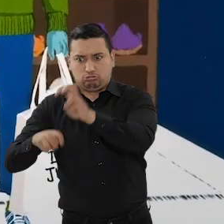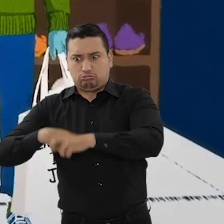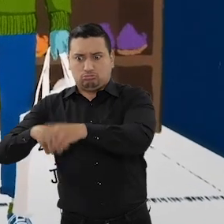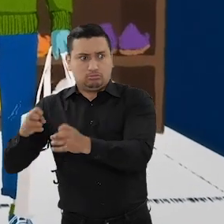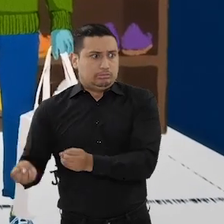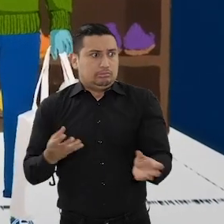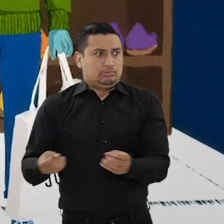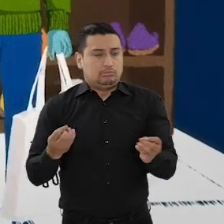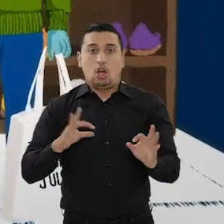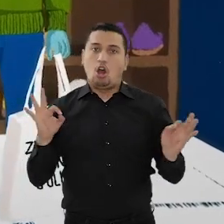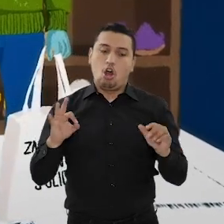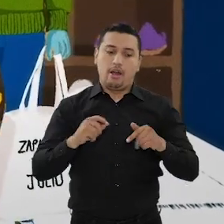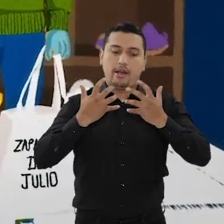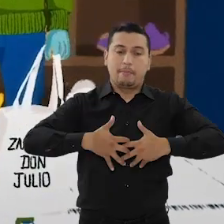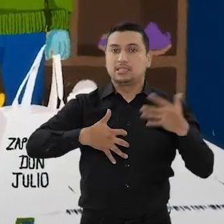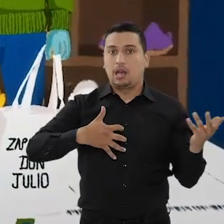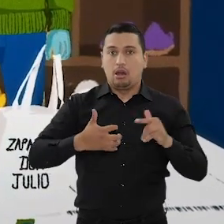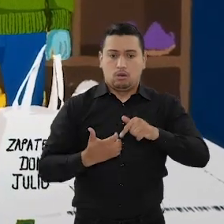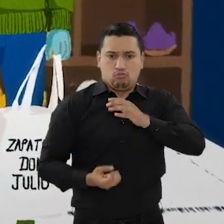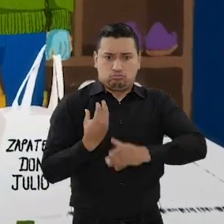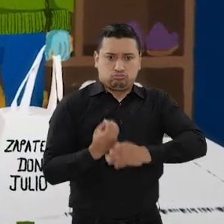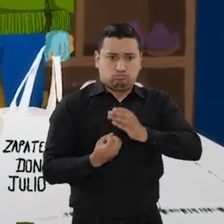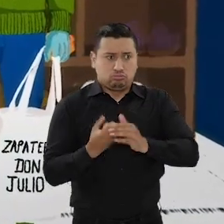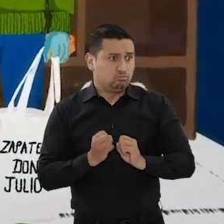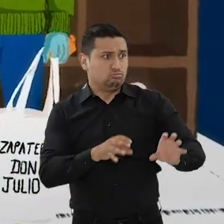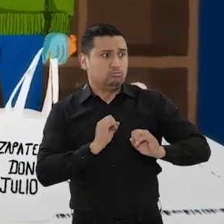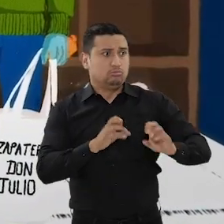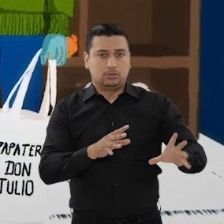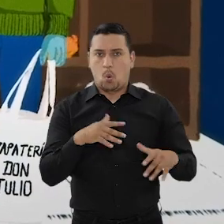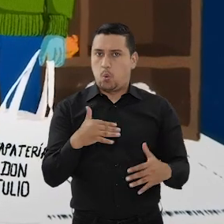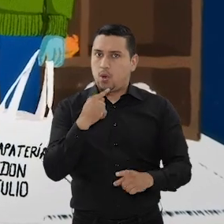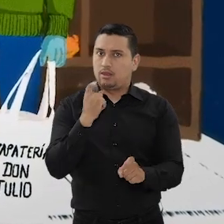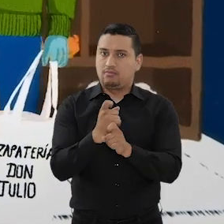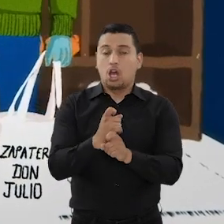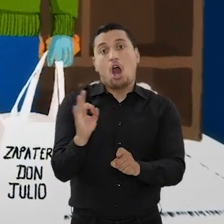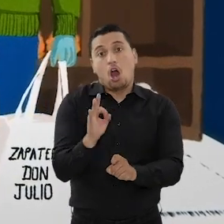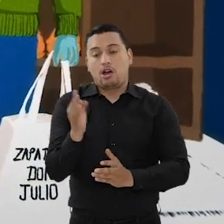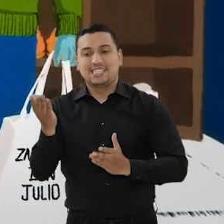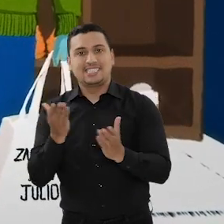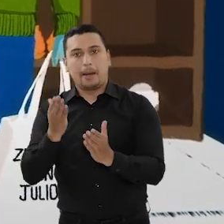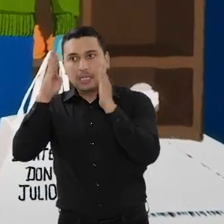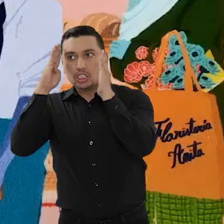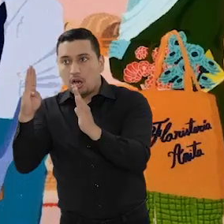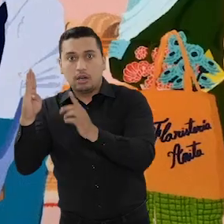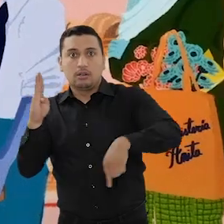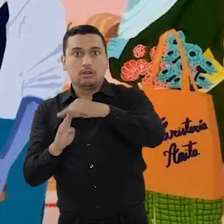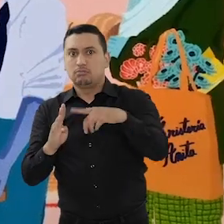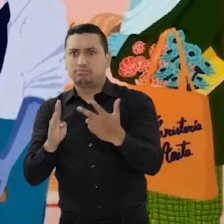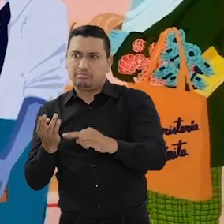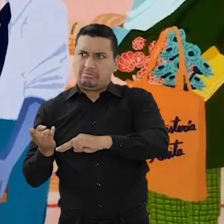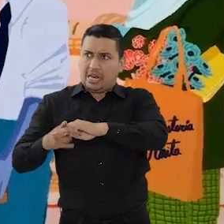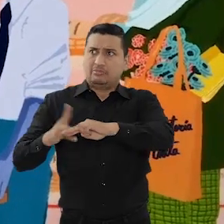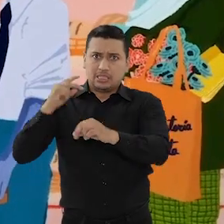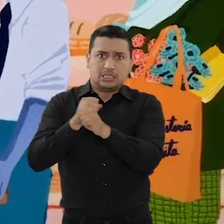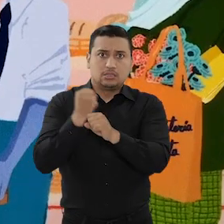número ilimitado de productos. Los prestadores de servicio tampoco pueden triplicarse en labores solo porque las personas lo están pidiendo.